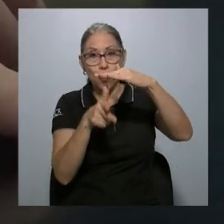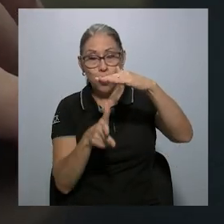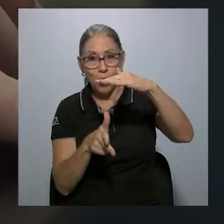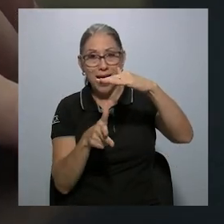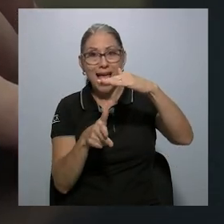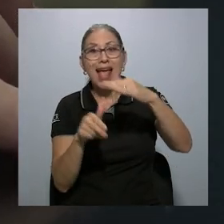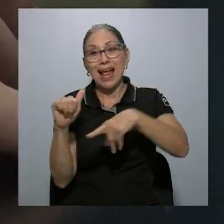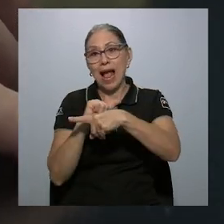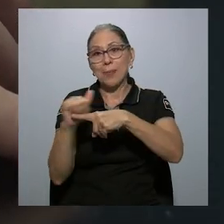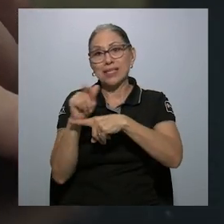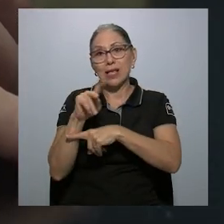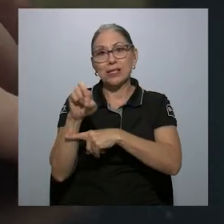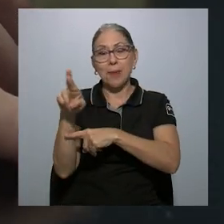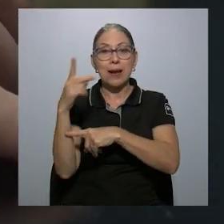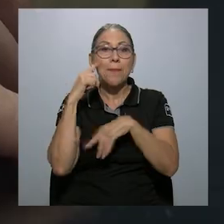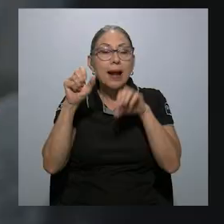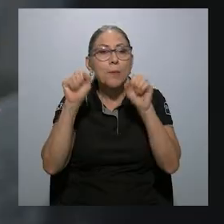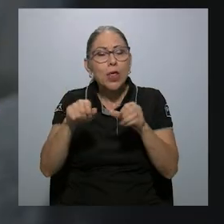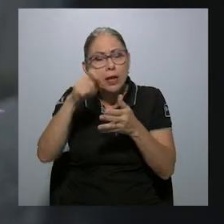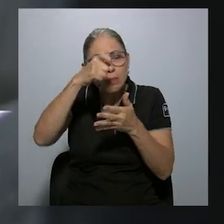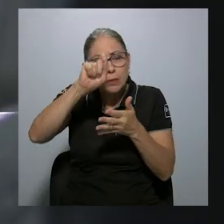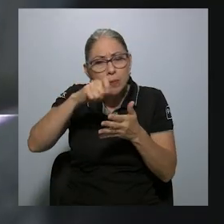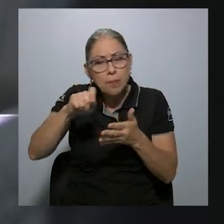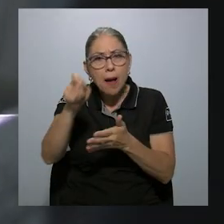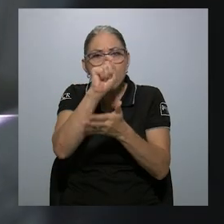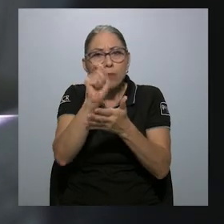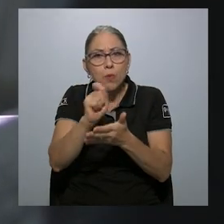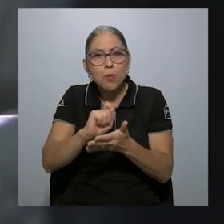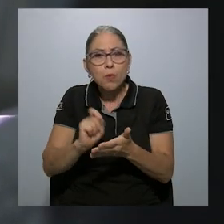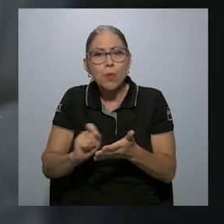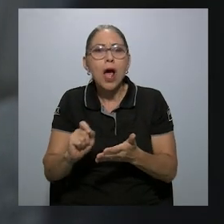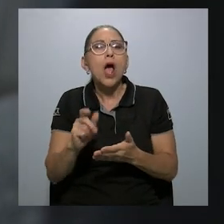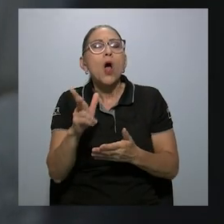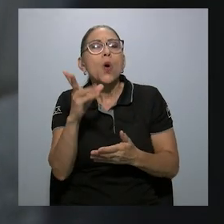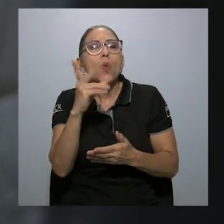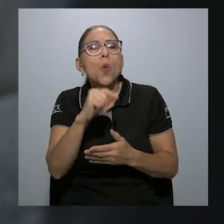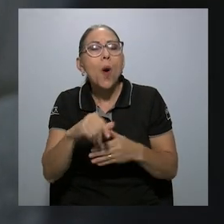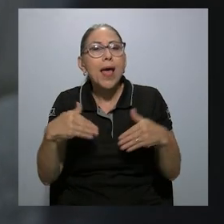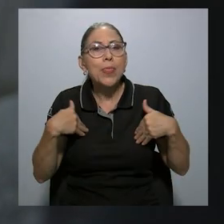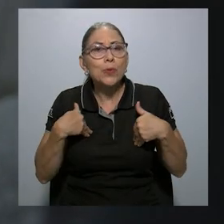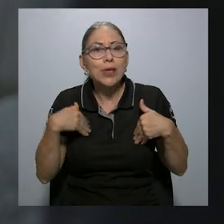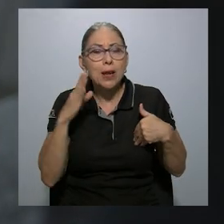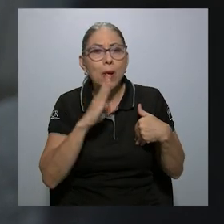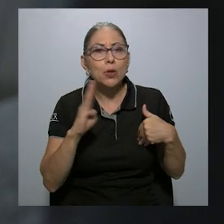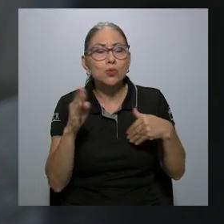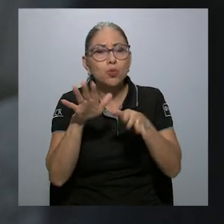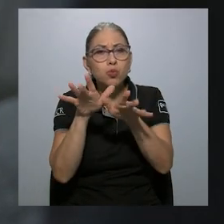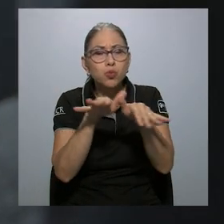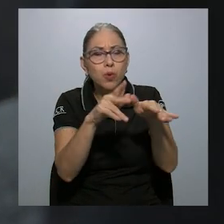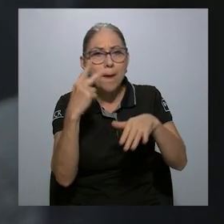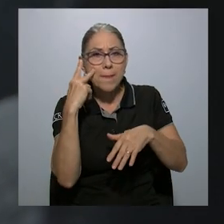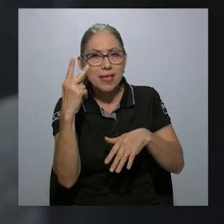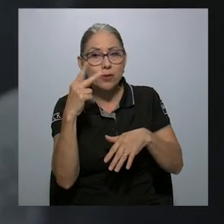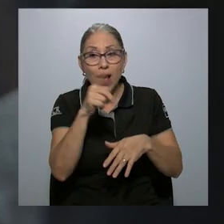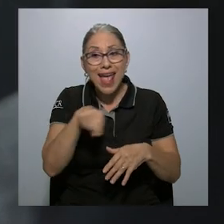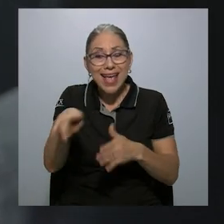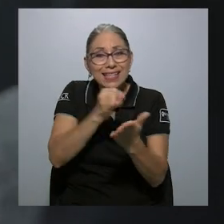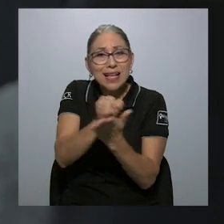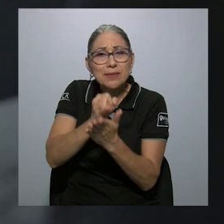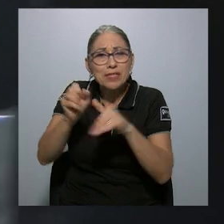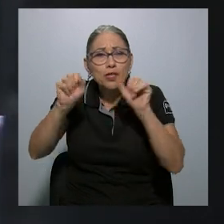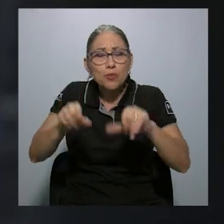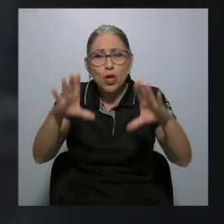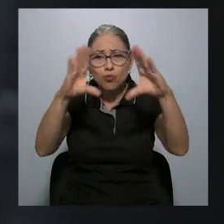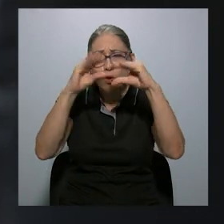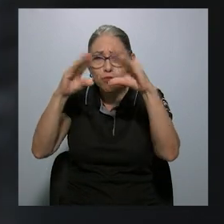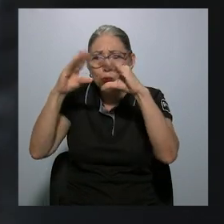para llevar una bitácora de avistamientos de las especies marinas. Estas inversiones permitieron recopilar una gran